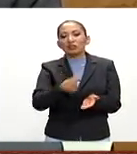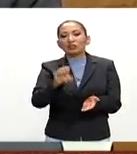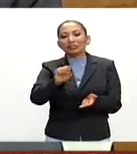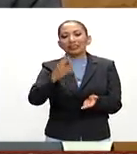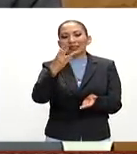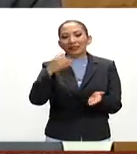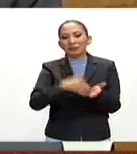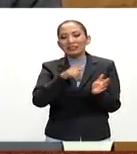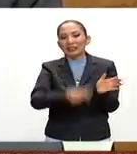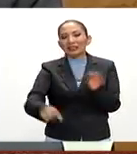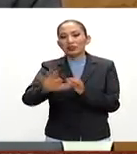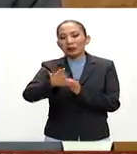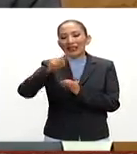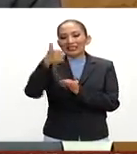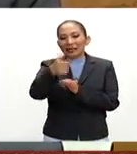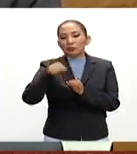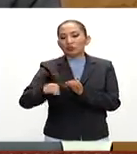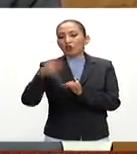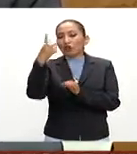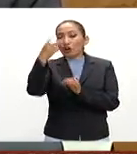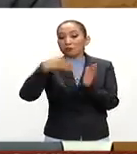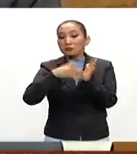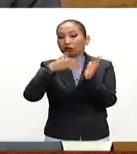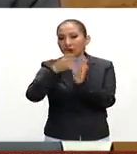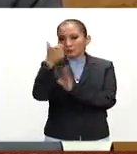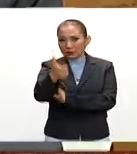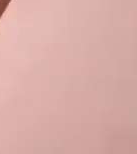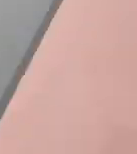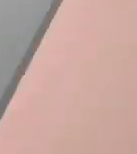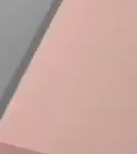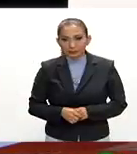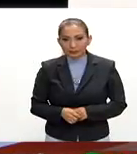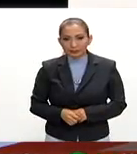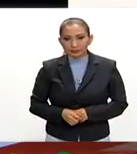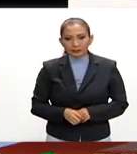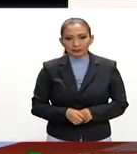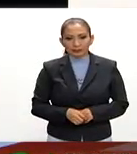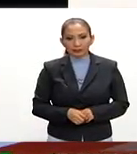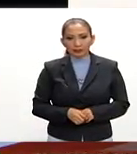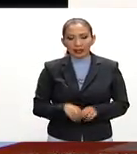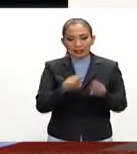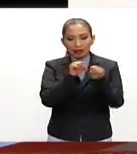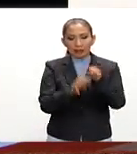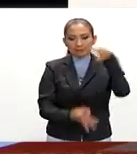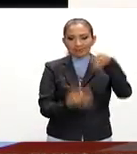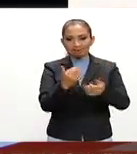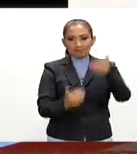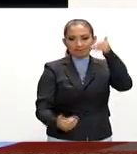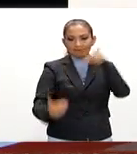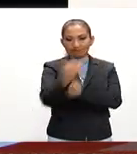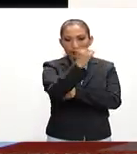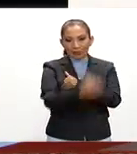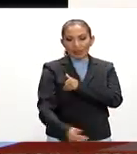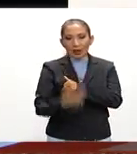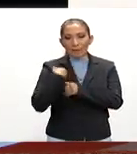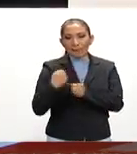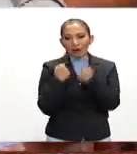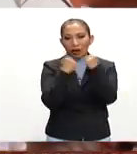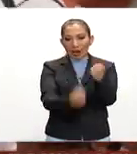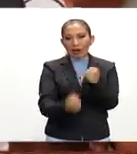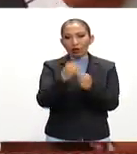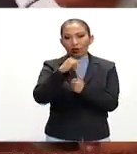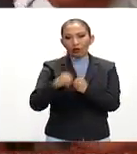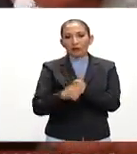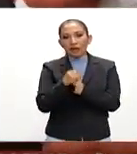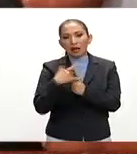263 mil 756 punto 2 millones de pesos la sala superior del tribunal electoral del poder judicial de la